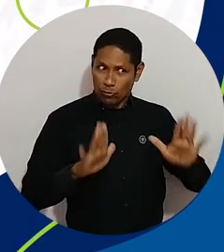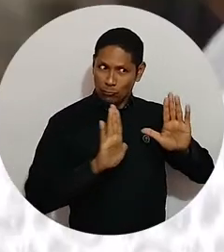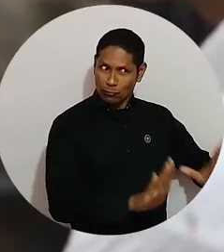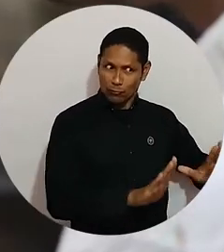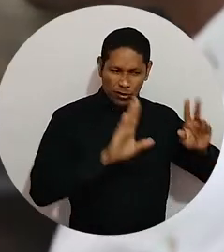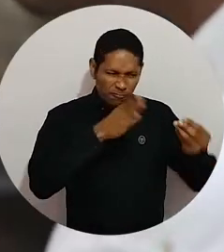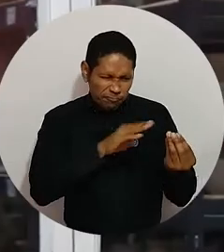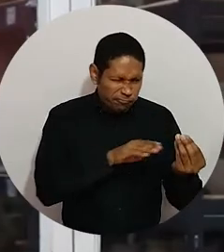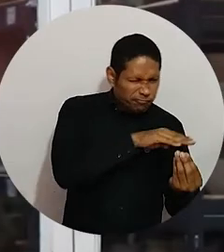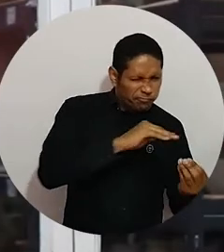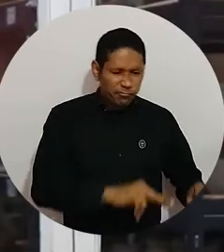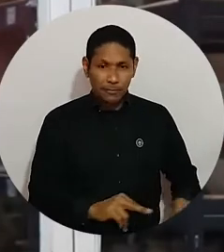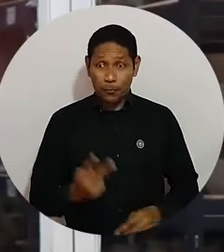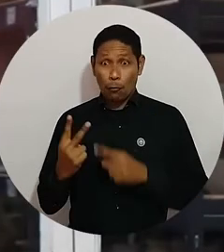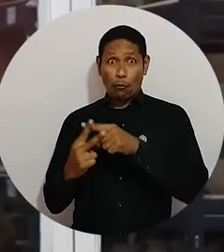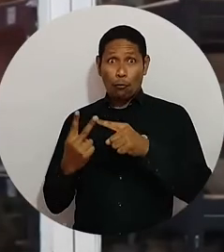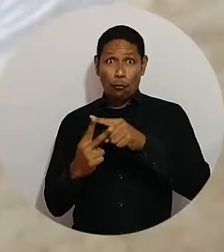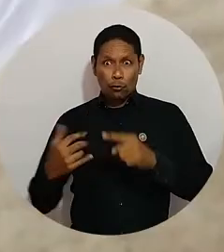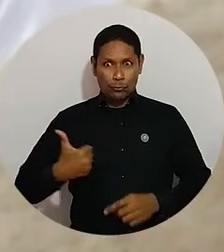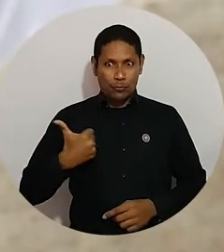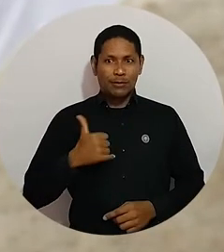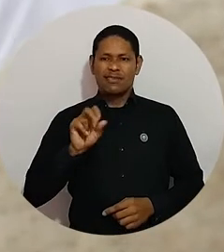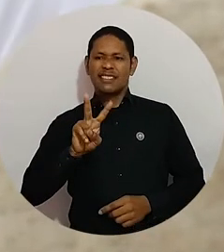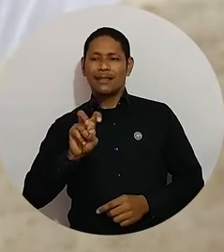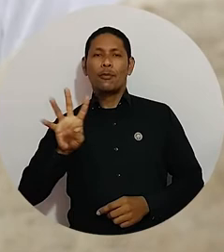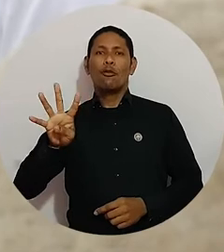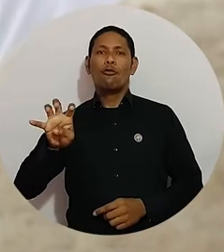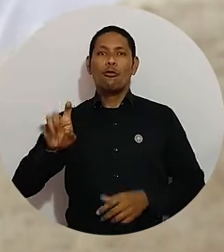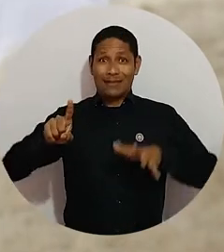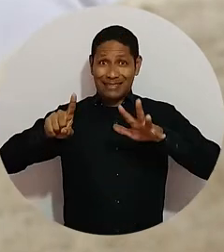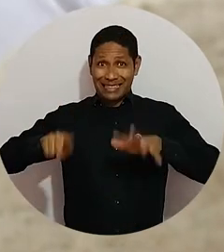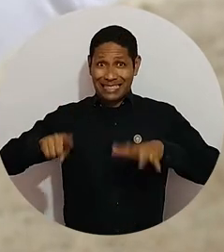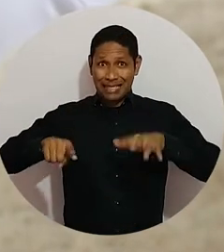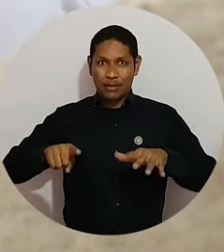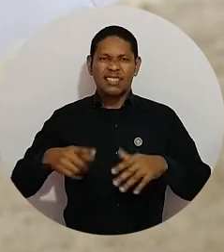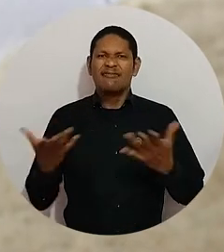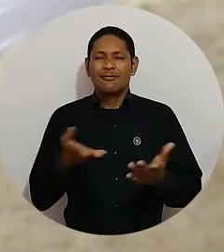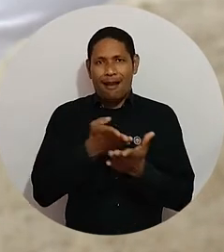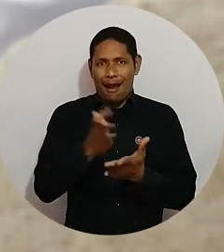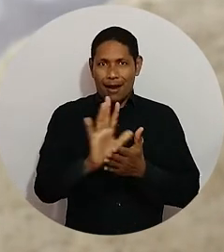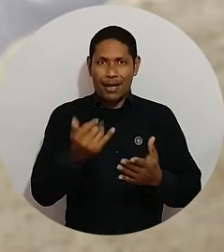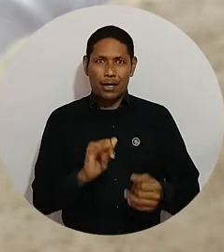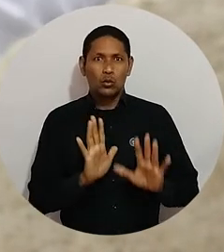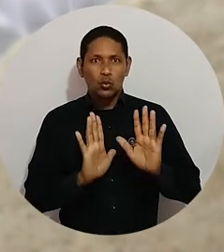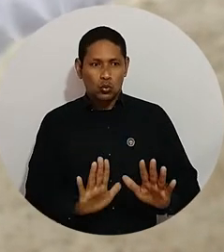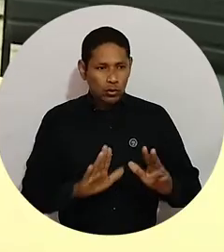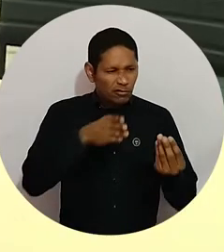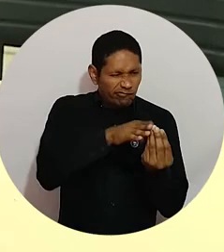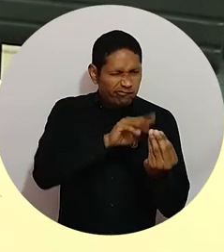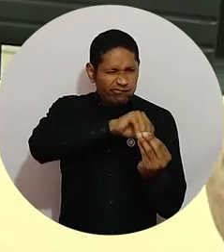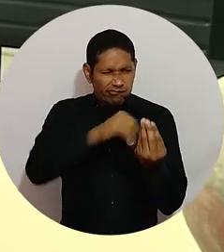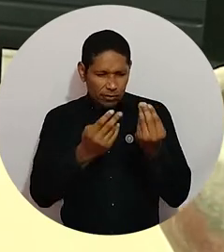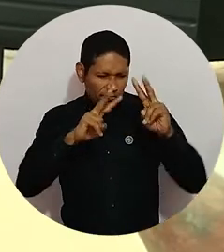Daniel Hernández Almario y Alan Contreras Mejía son dos jóvenes que cursan séptimo y noveno semestres respectivamente del programa de antropología,